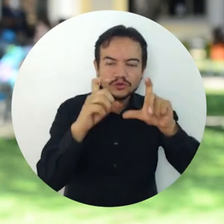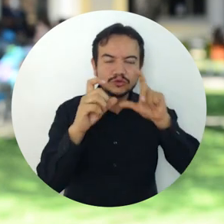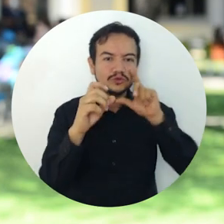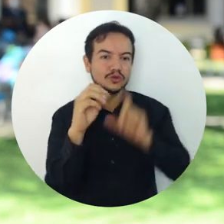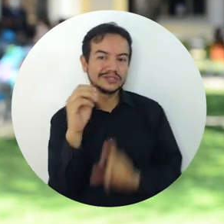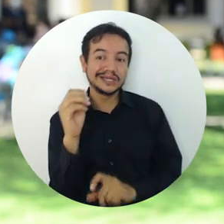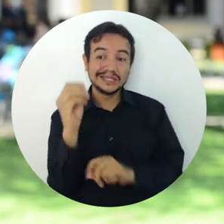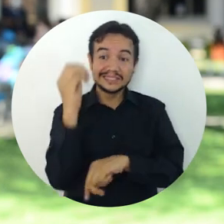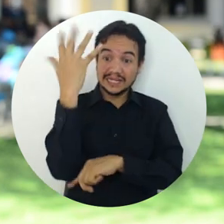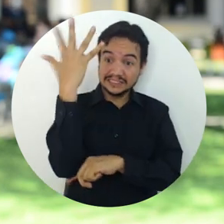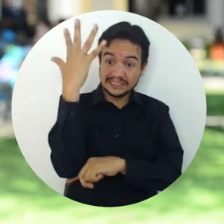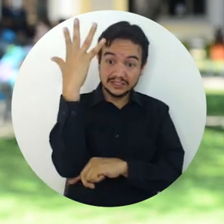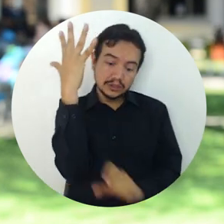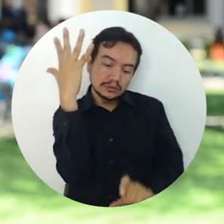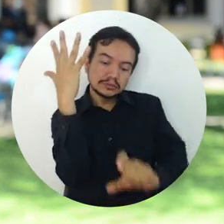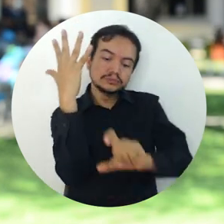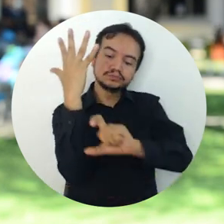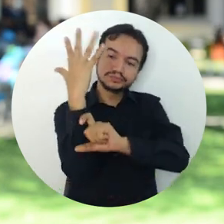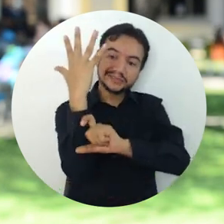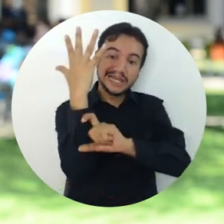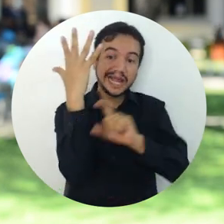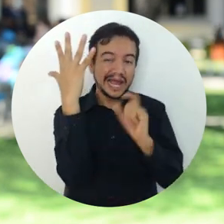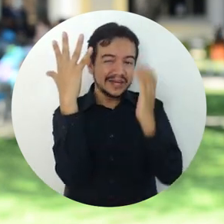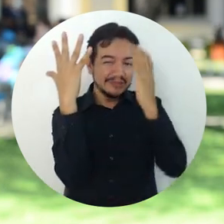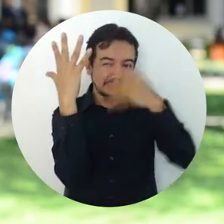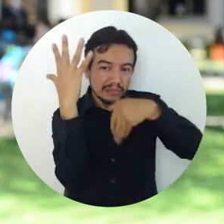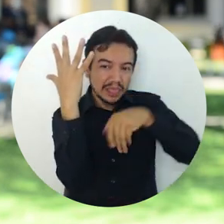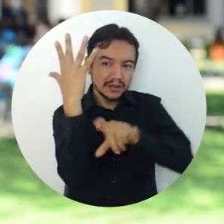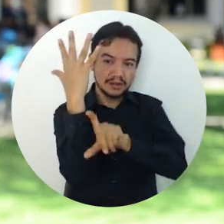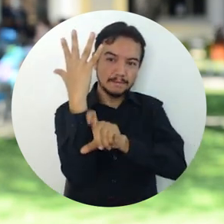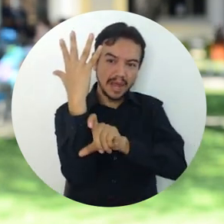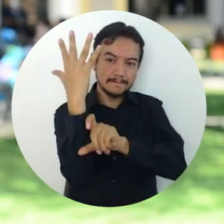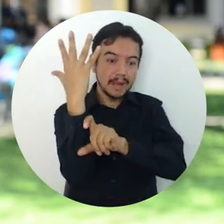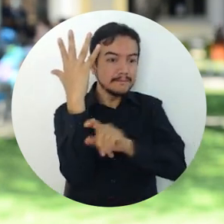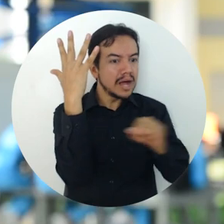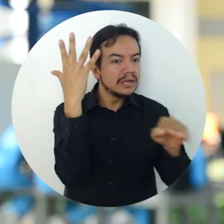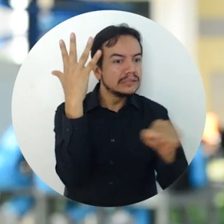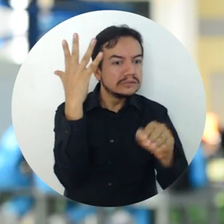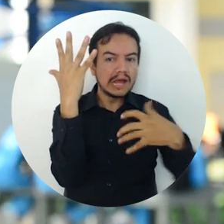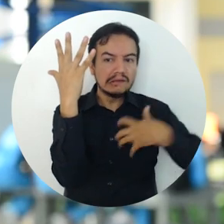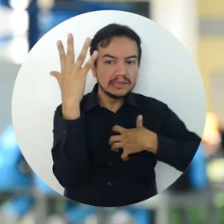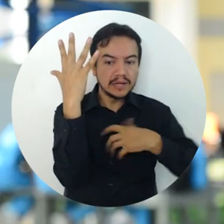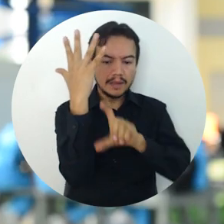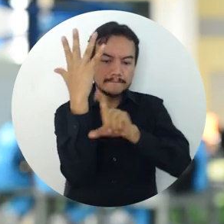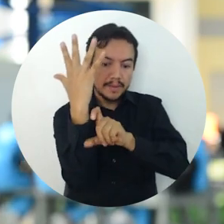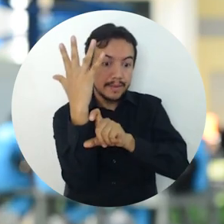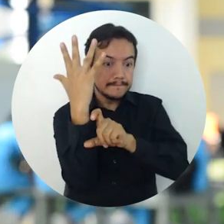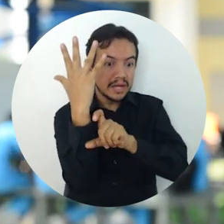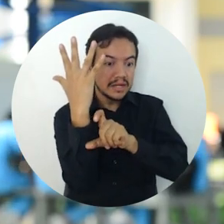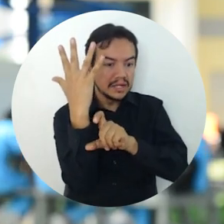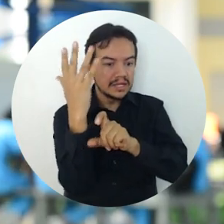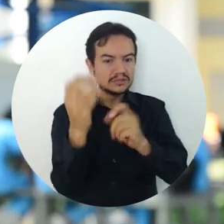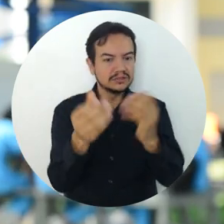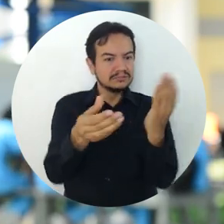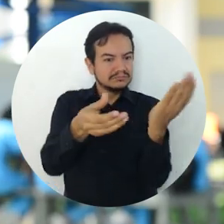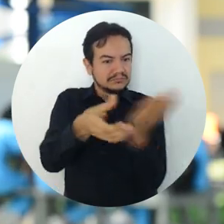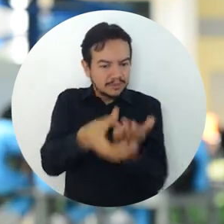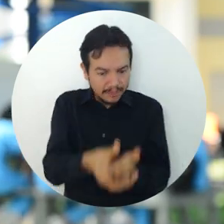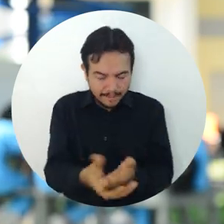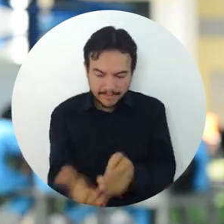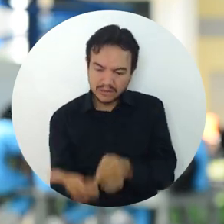videos, instalamos por ejemplo los especialistas en mamíferos, instalan unas cámaras trampas y todo ese material debe ser revisado